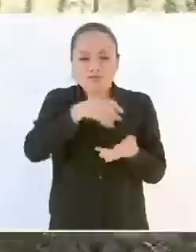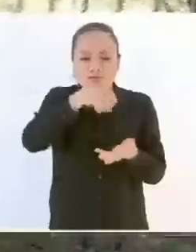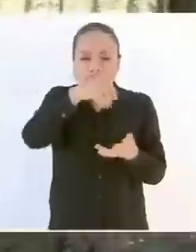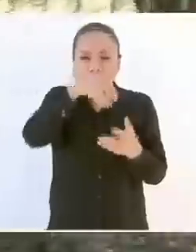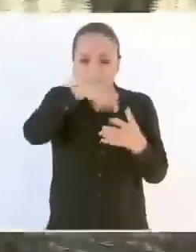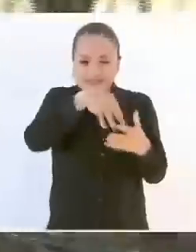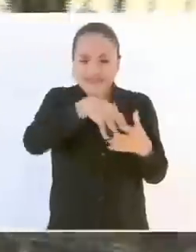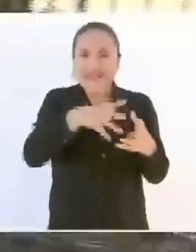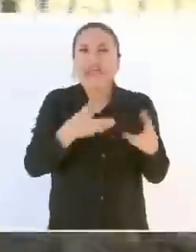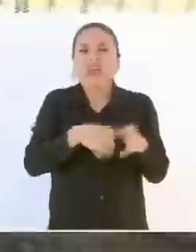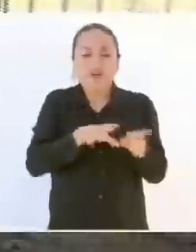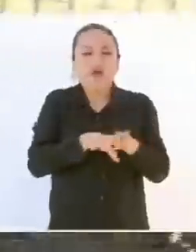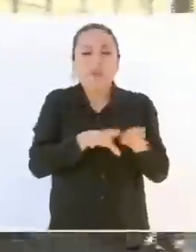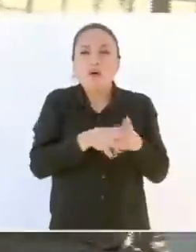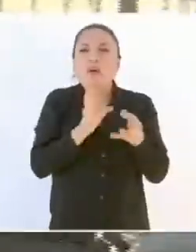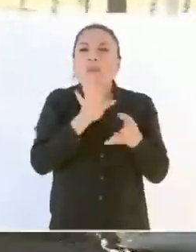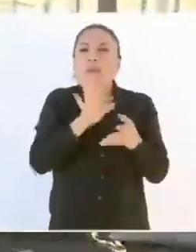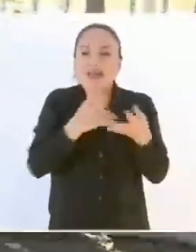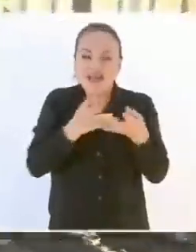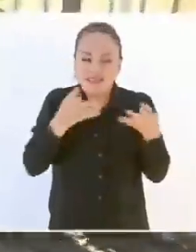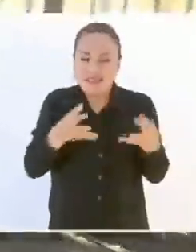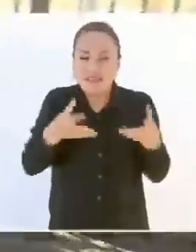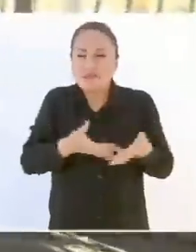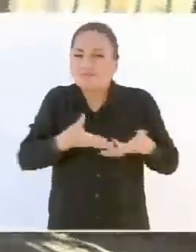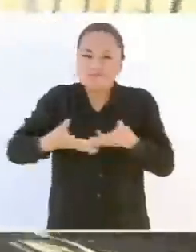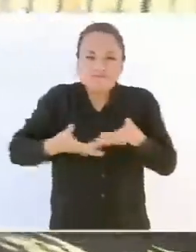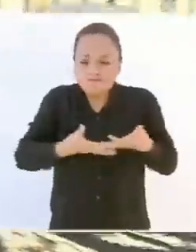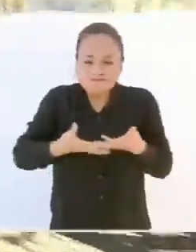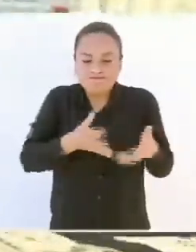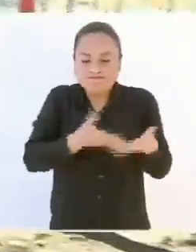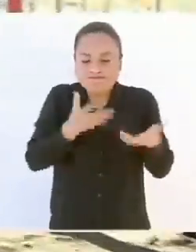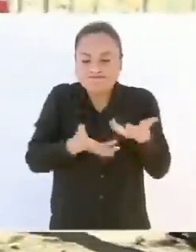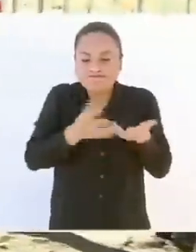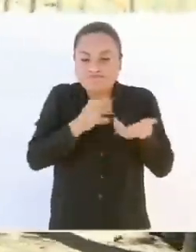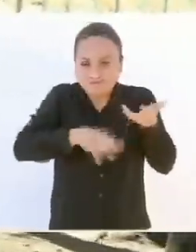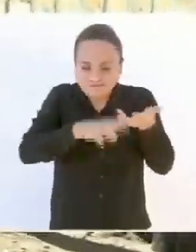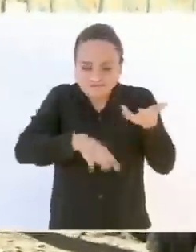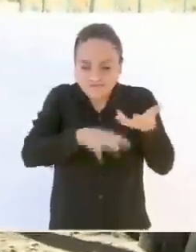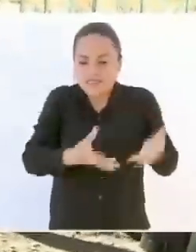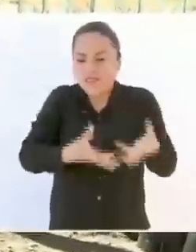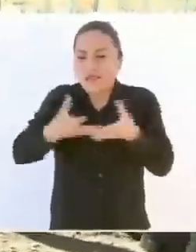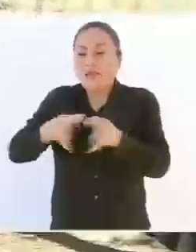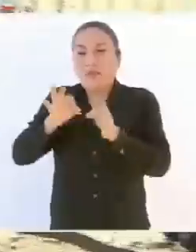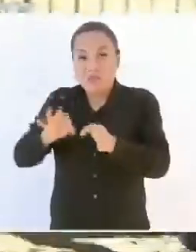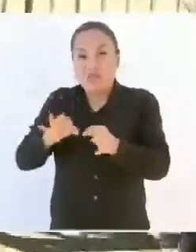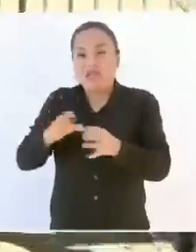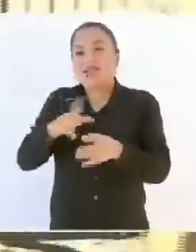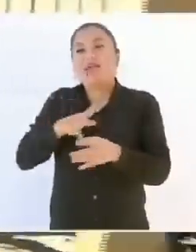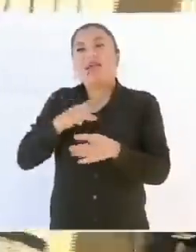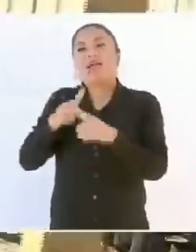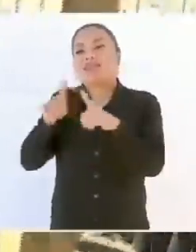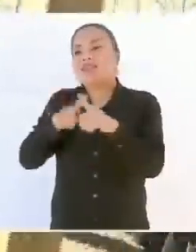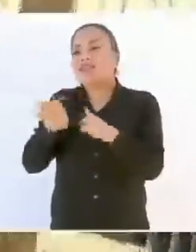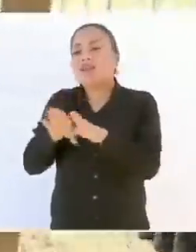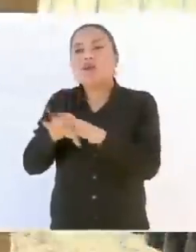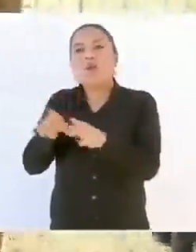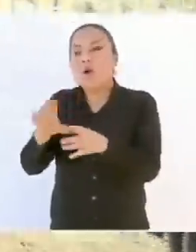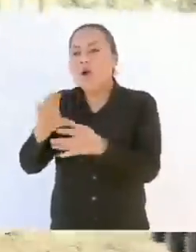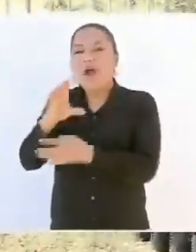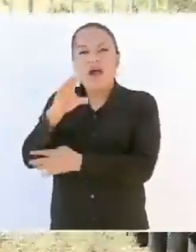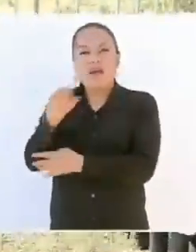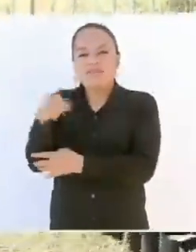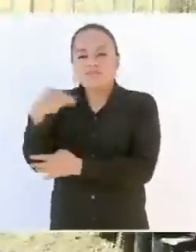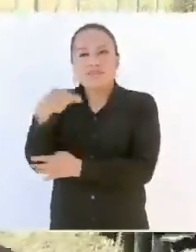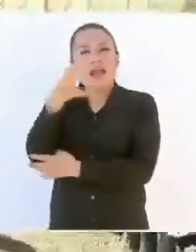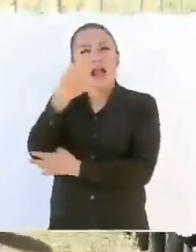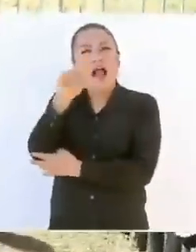embolsamos Tenemos también algunos caldos Para que se aplican a la planta Y tenerlos sanos Como